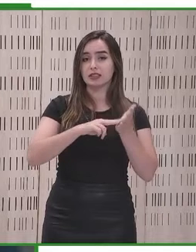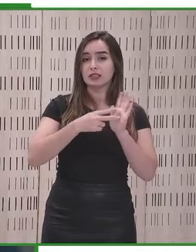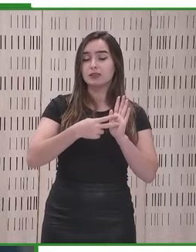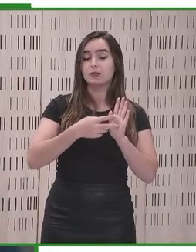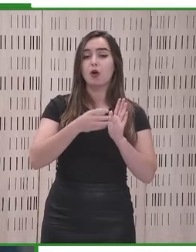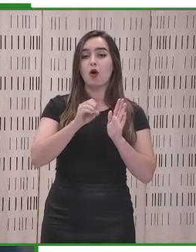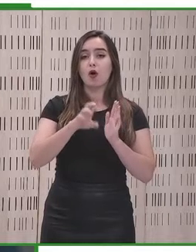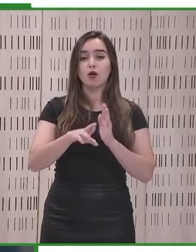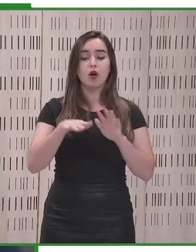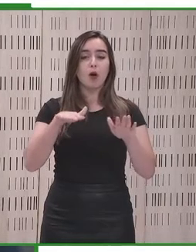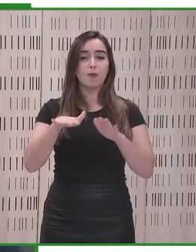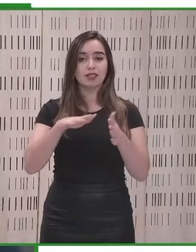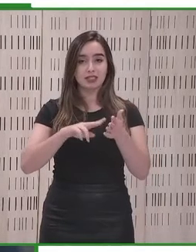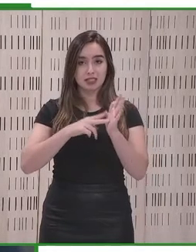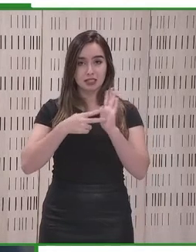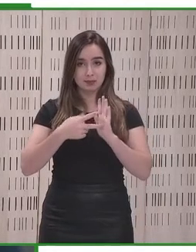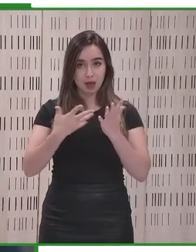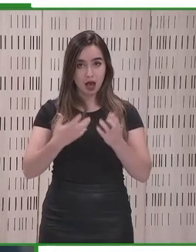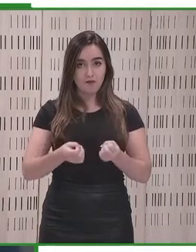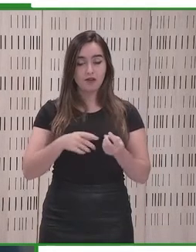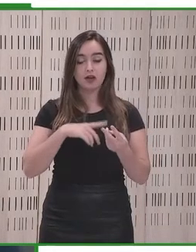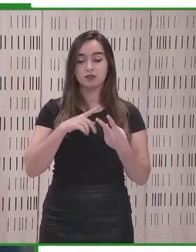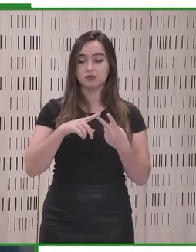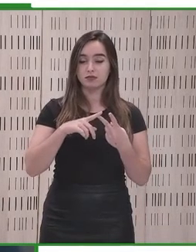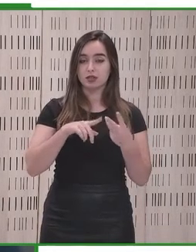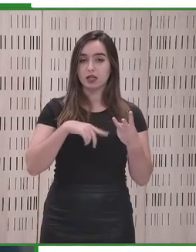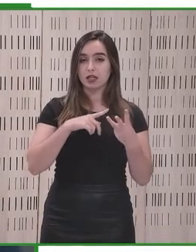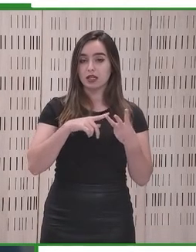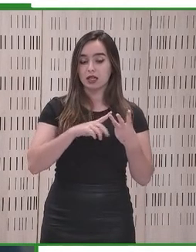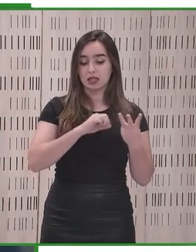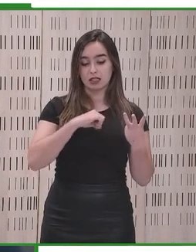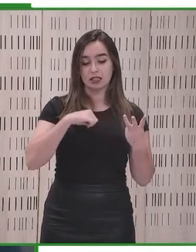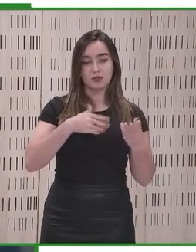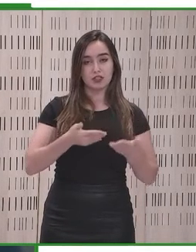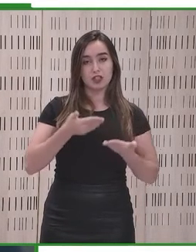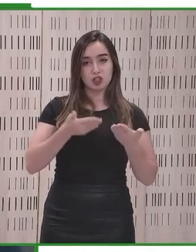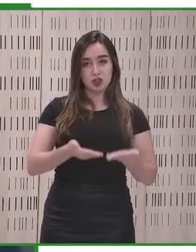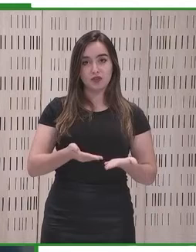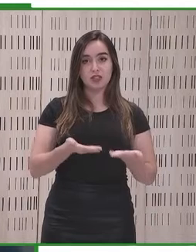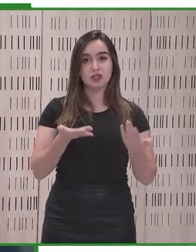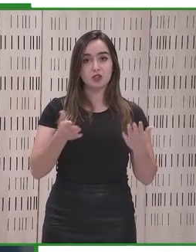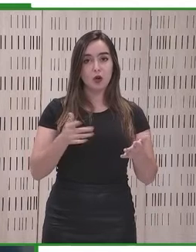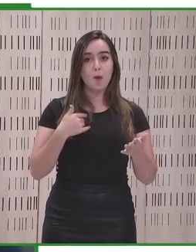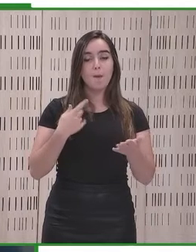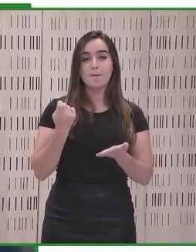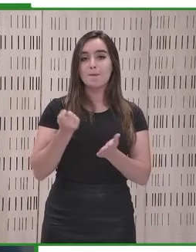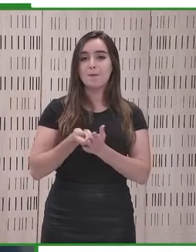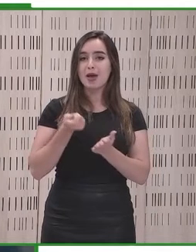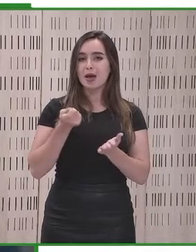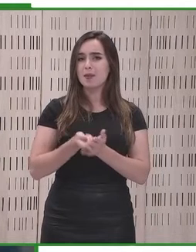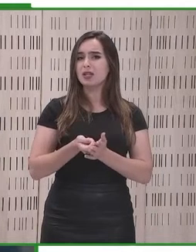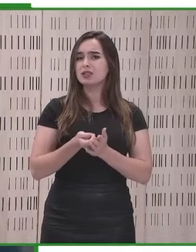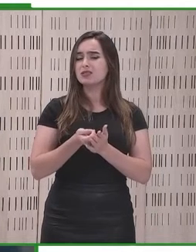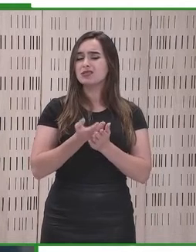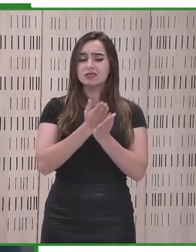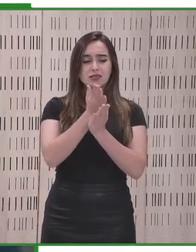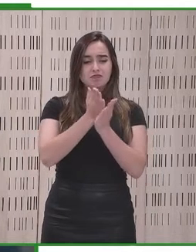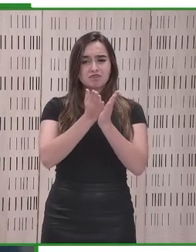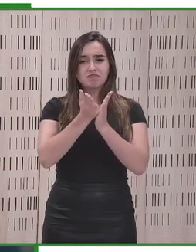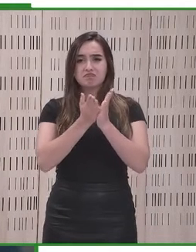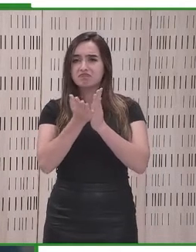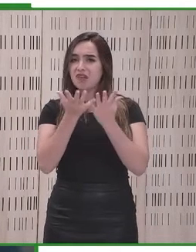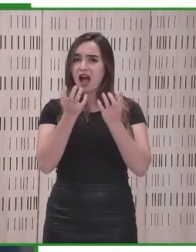la Ley de Discapacidad Europea, nos encontramos terminales de dispositivos,